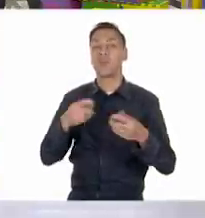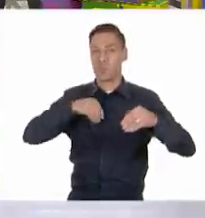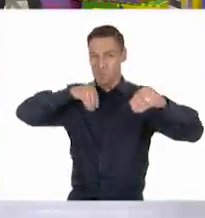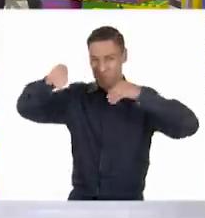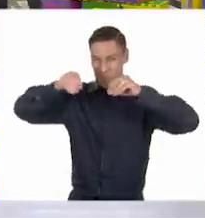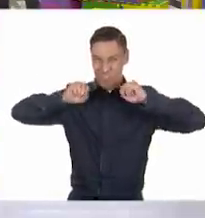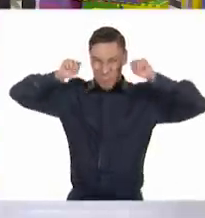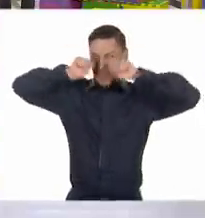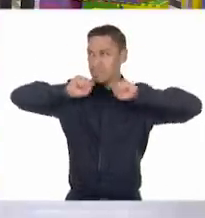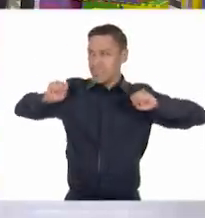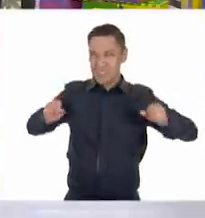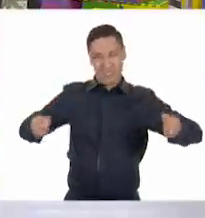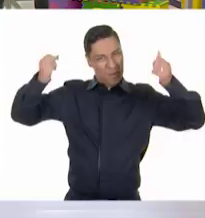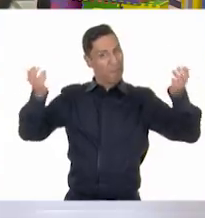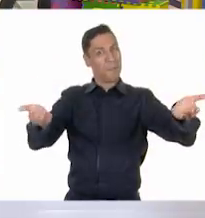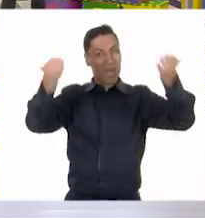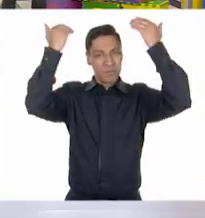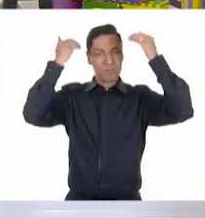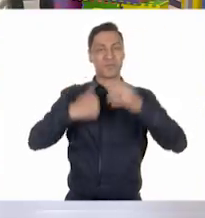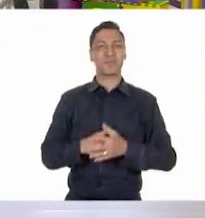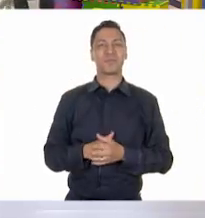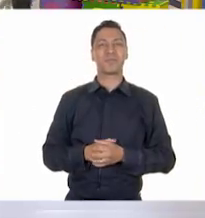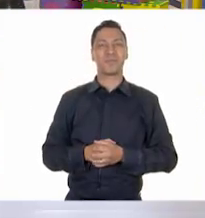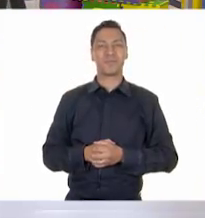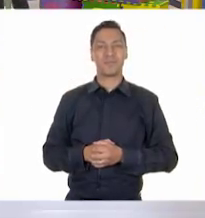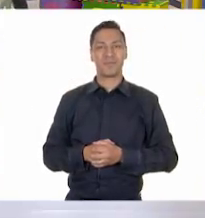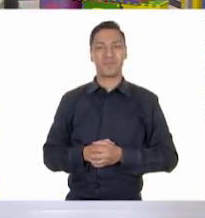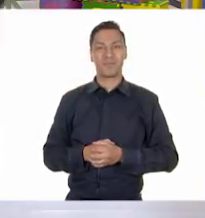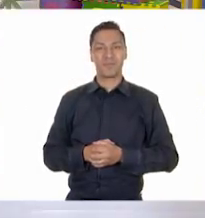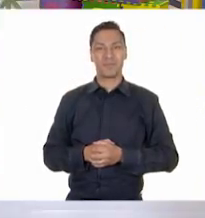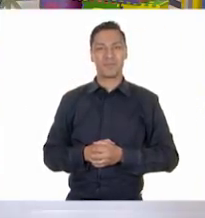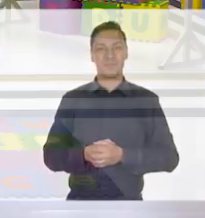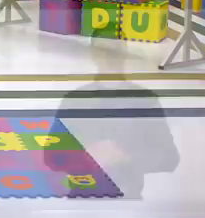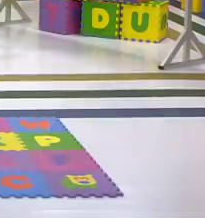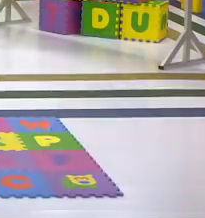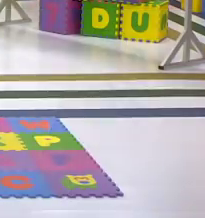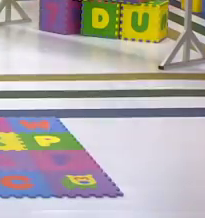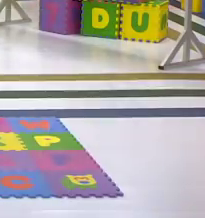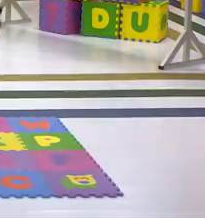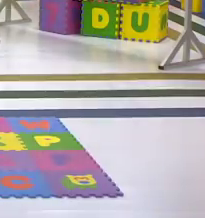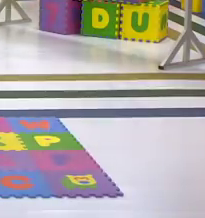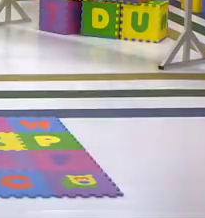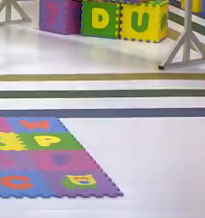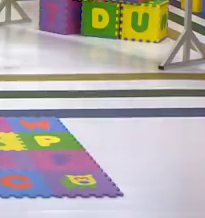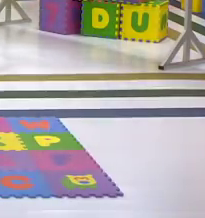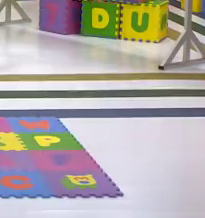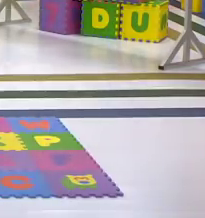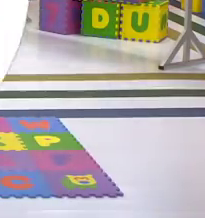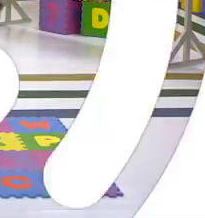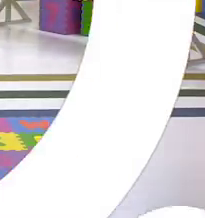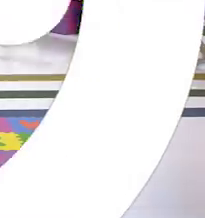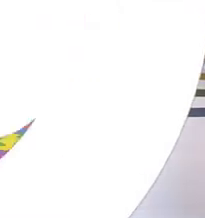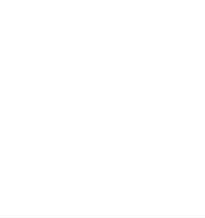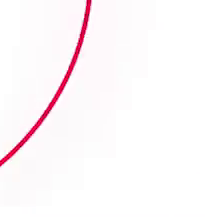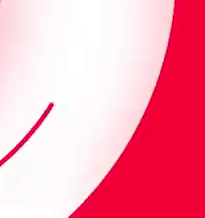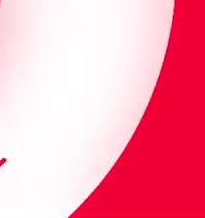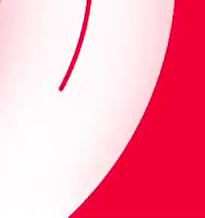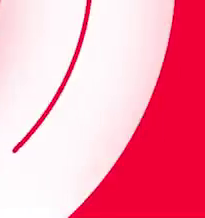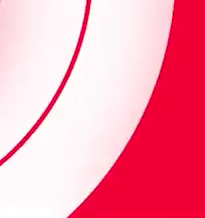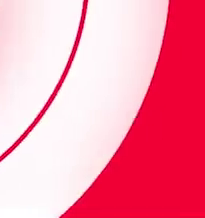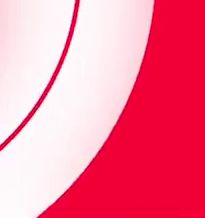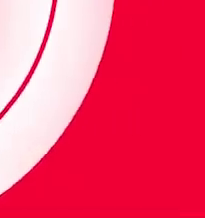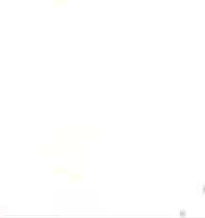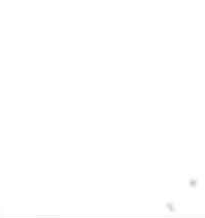Movernos. Movernos. Movernos. Arriba y abajo. Muévanse, niñas y niños. Hay que activar también ese cuerpo.